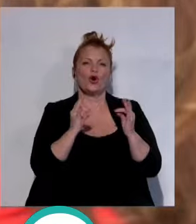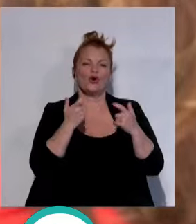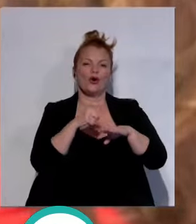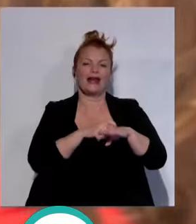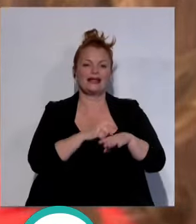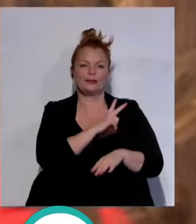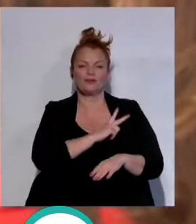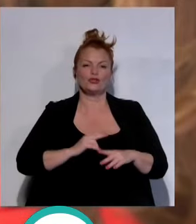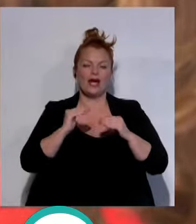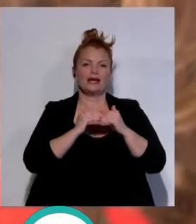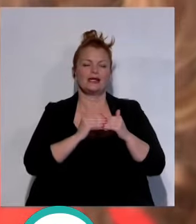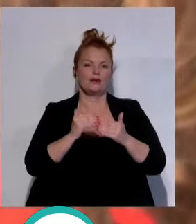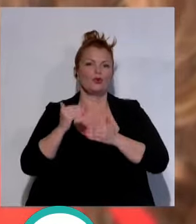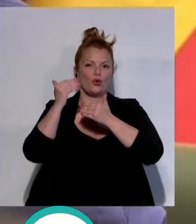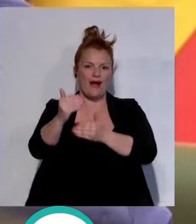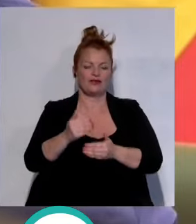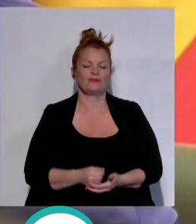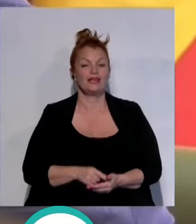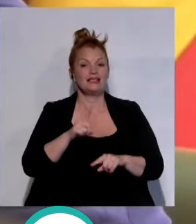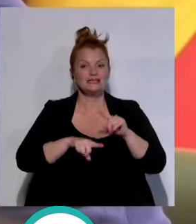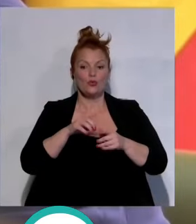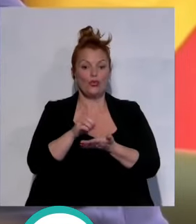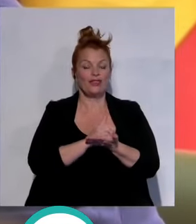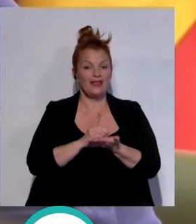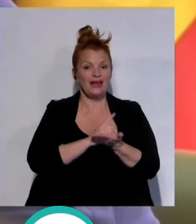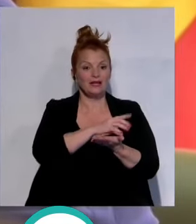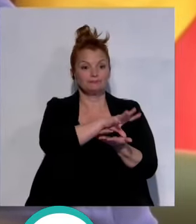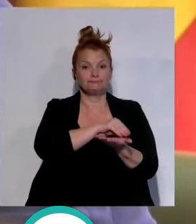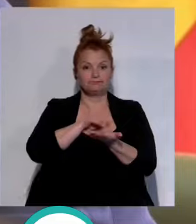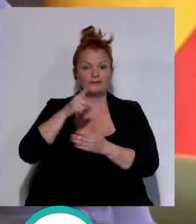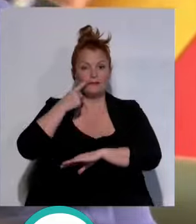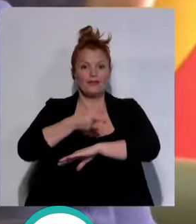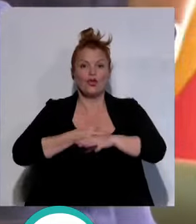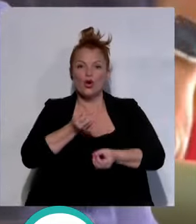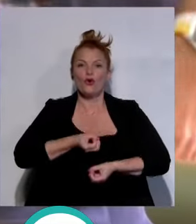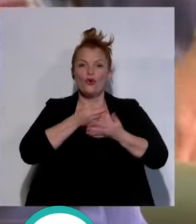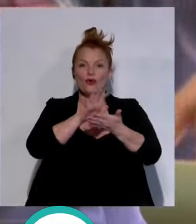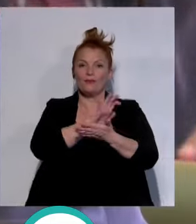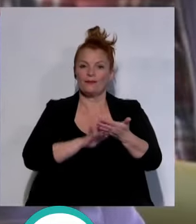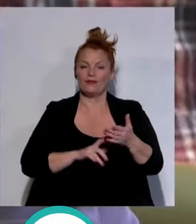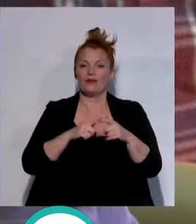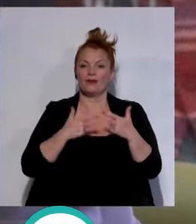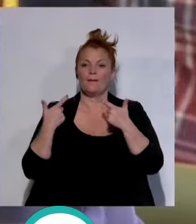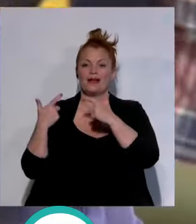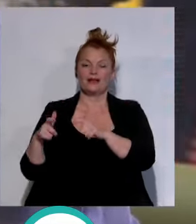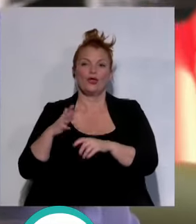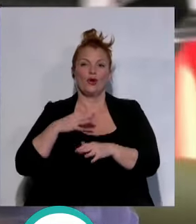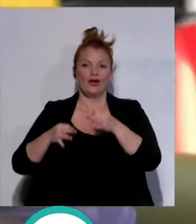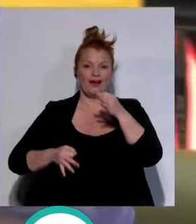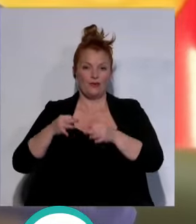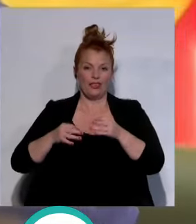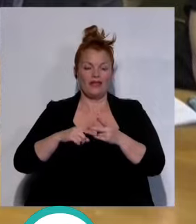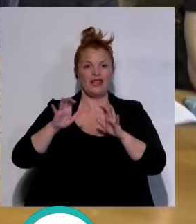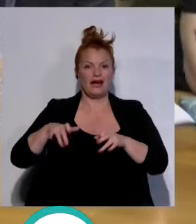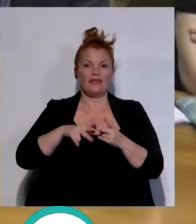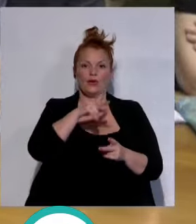y prorrogable según los datos recabados por inspección en el informe en los partidos judiciales de Cádiz y Huelva han tenido